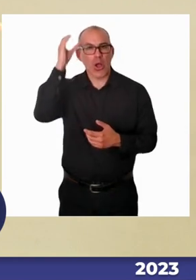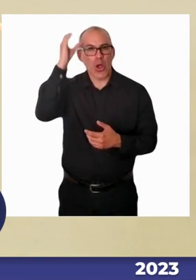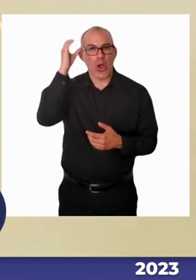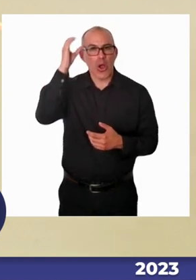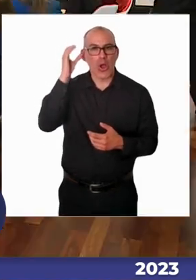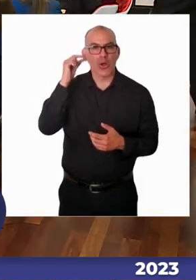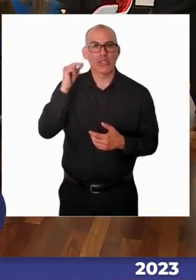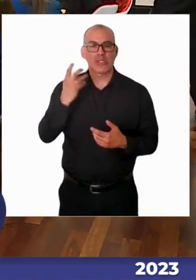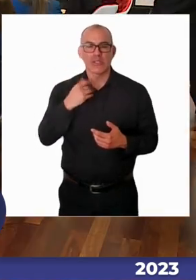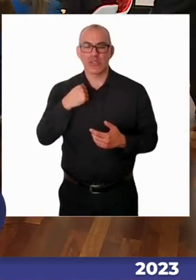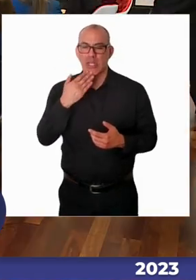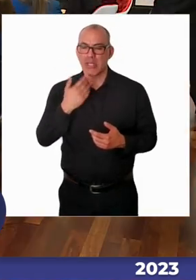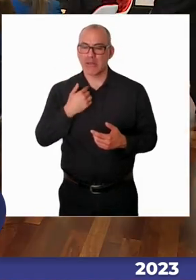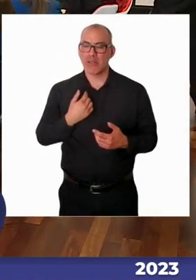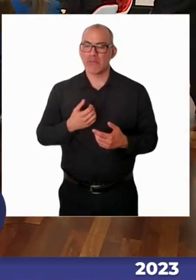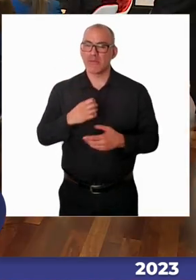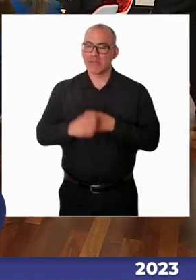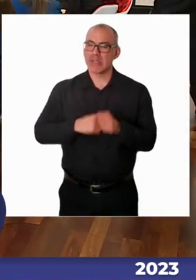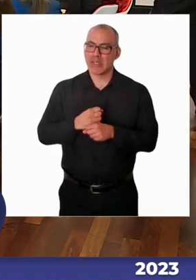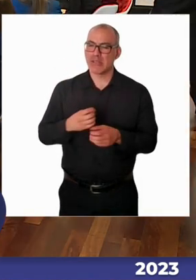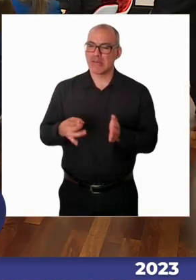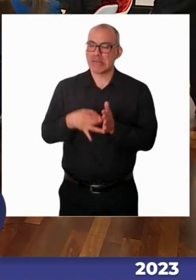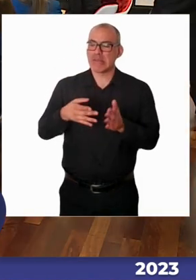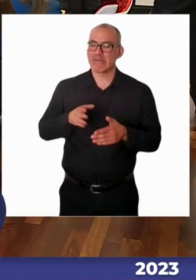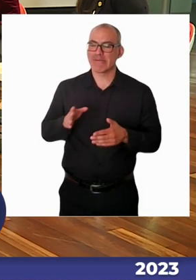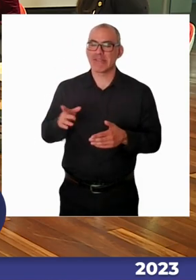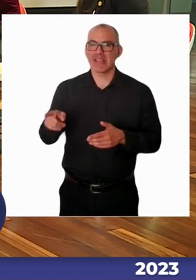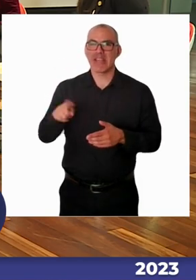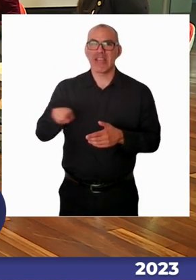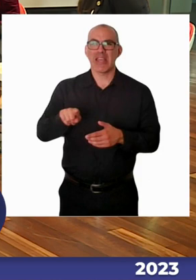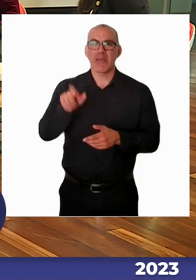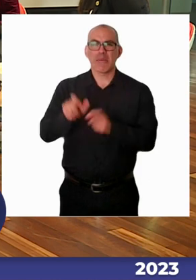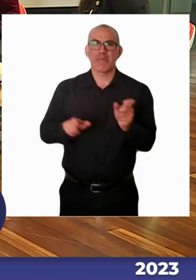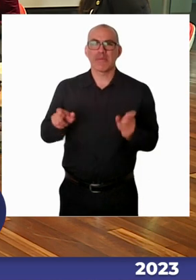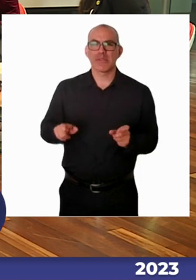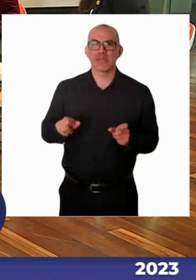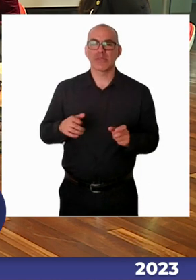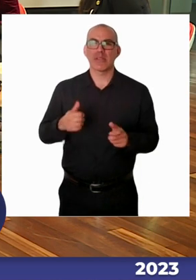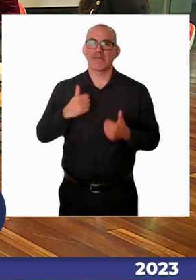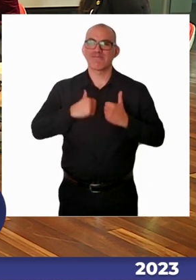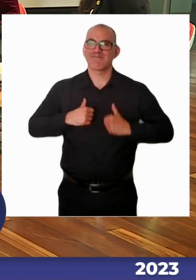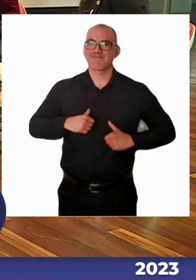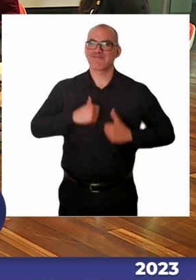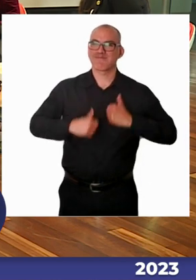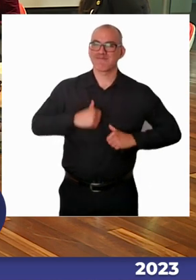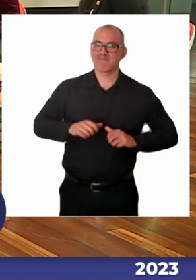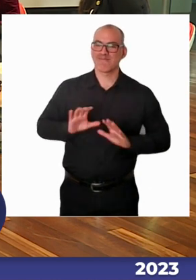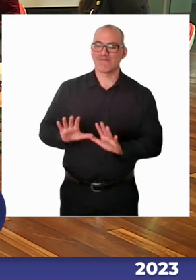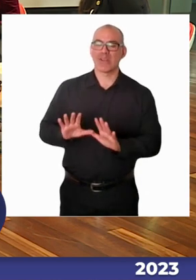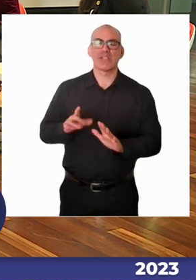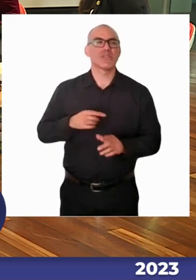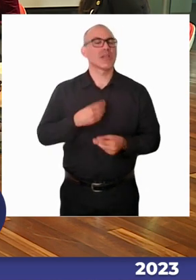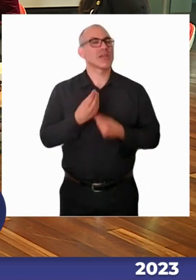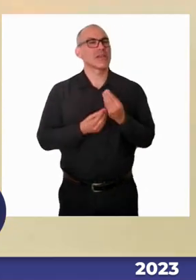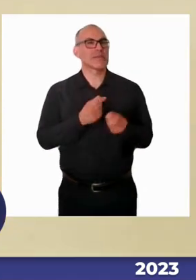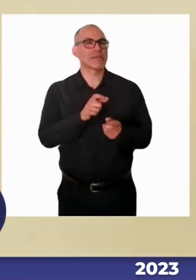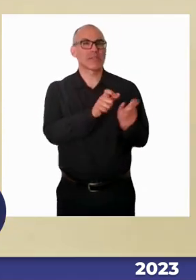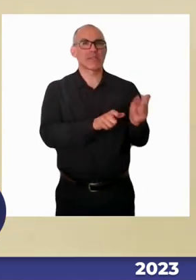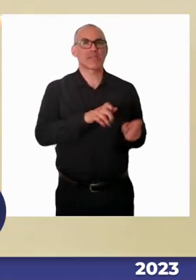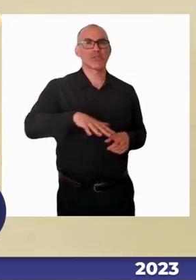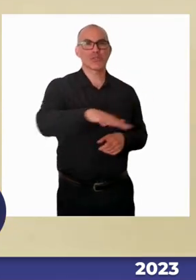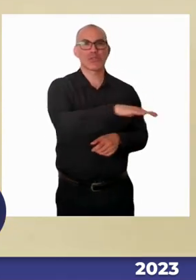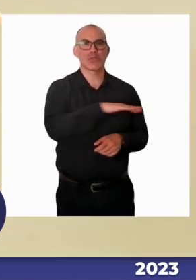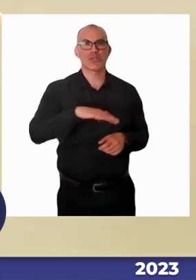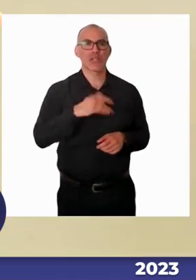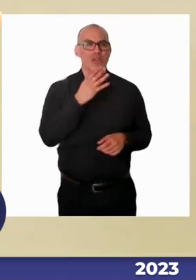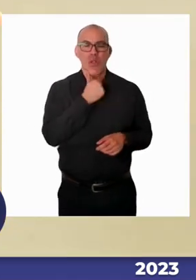discapacidad? ¿Verdad, cierto? Y que hay que romperla. Yo comparto contigo, no deberían haber escuelas especiales, no deberían haber programas especiales, debería haber una estructura institucional